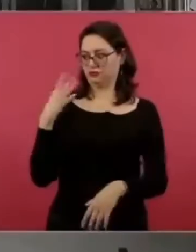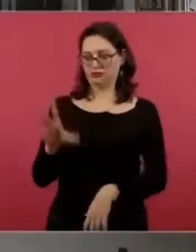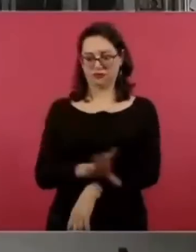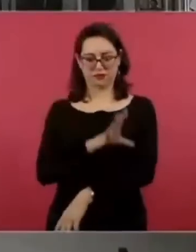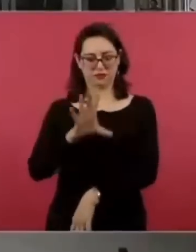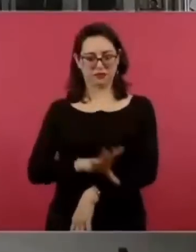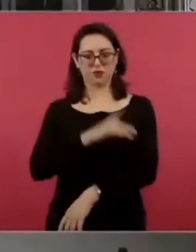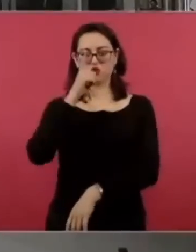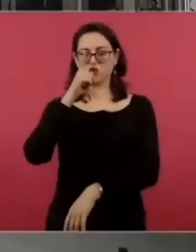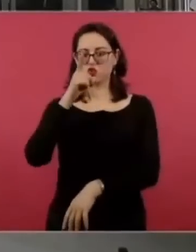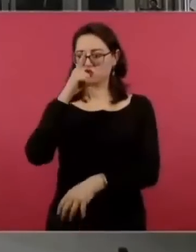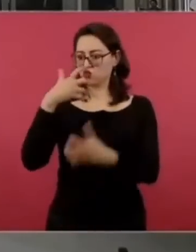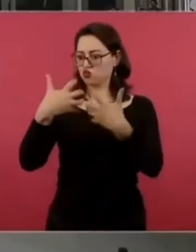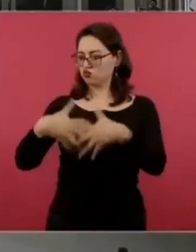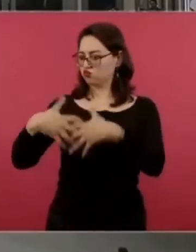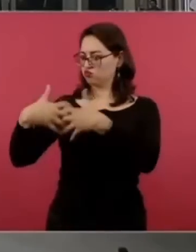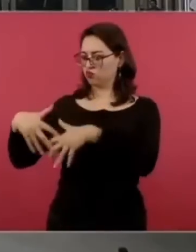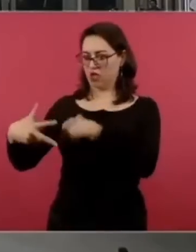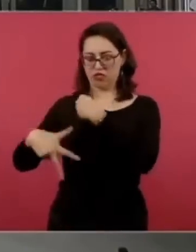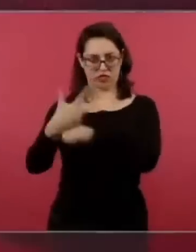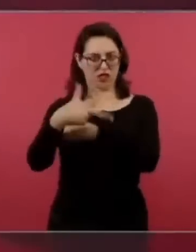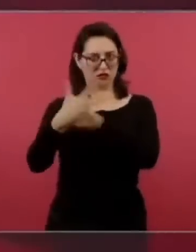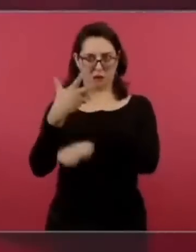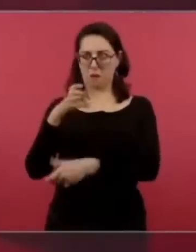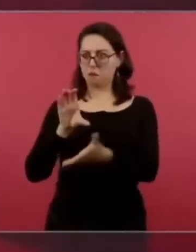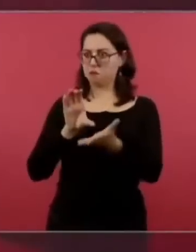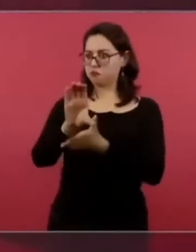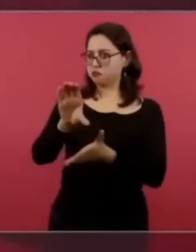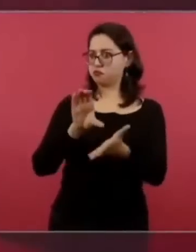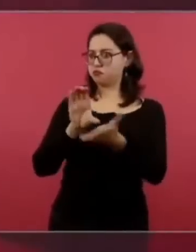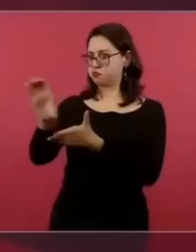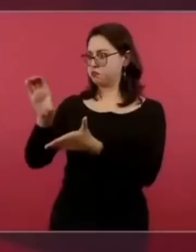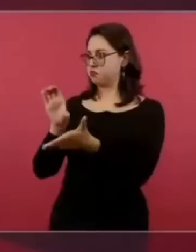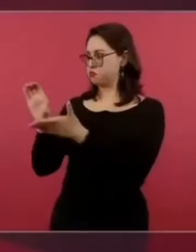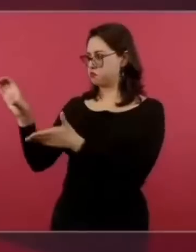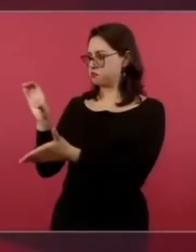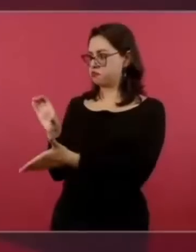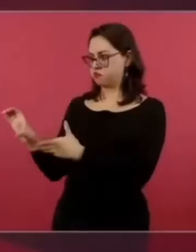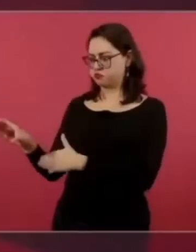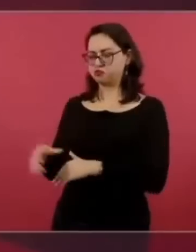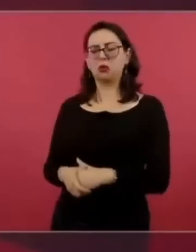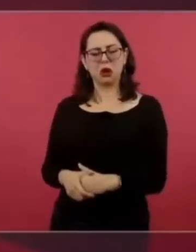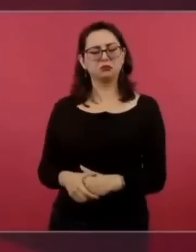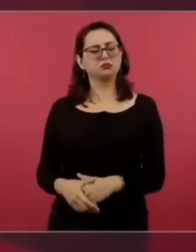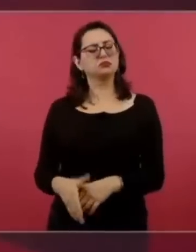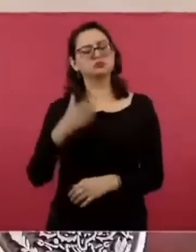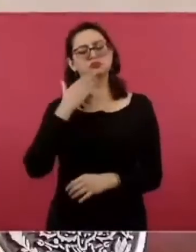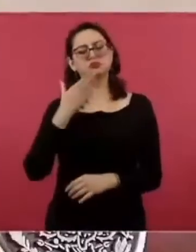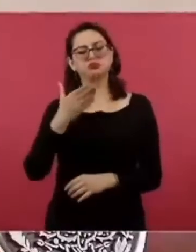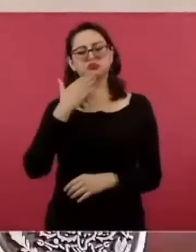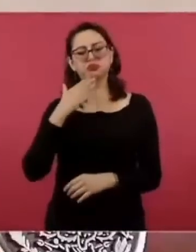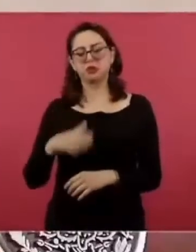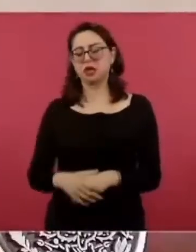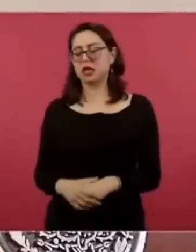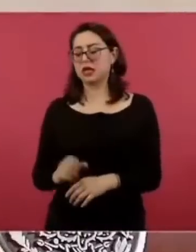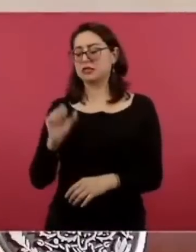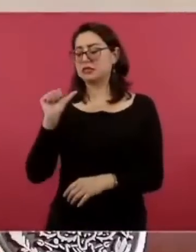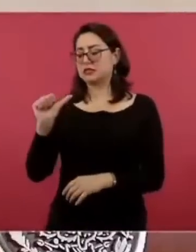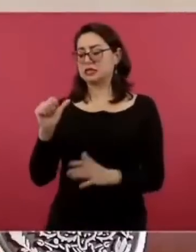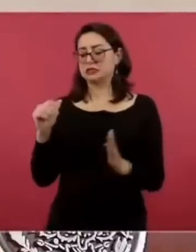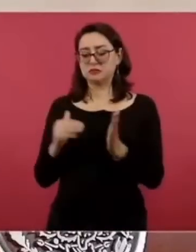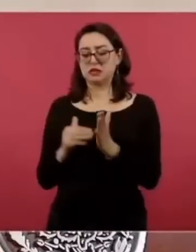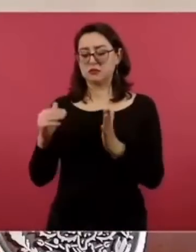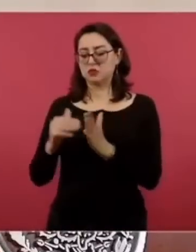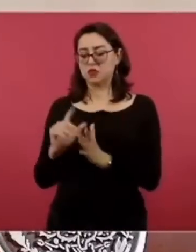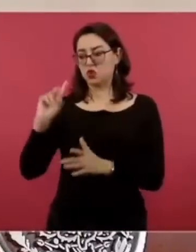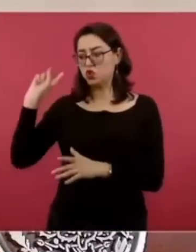Vamos a hacer el avalúo. ¿Cuánto cuesta? 6.000 millones de dólares. Y tienes que pagar nada más los